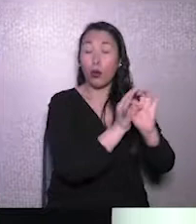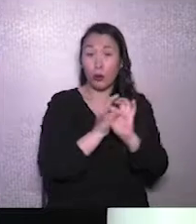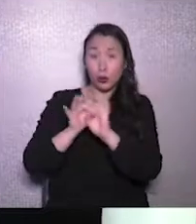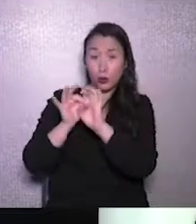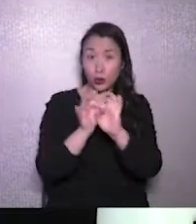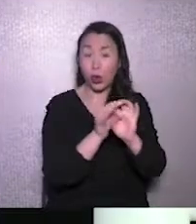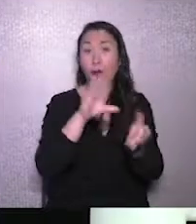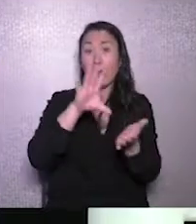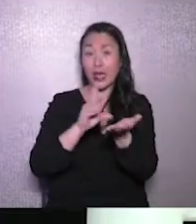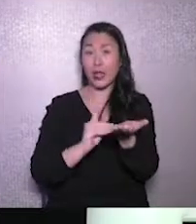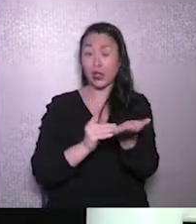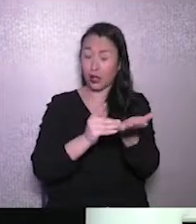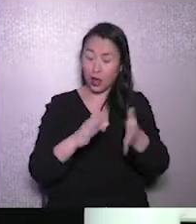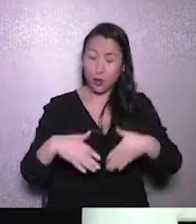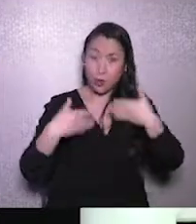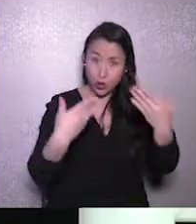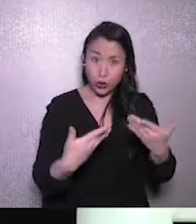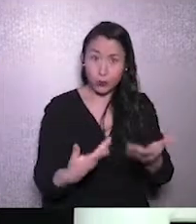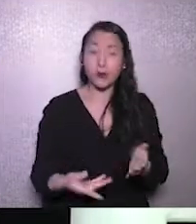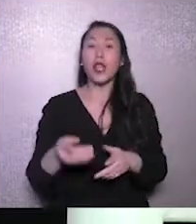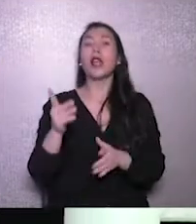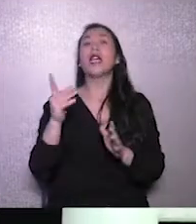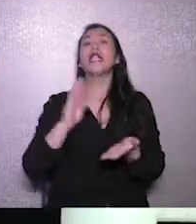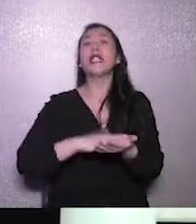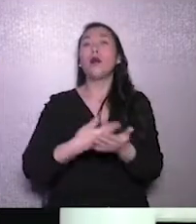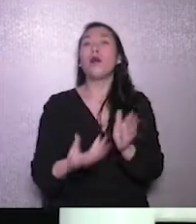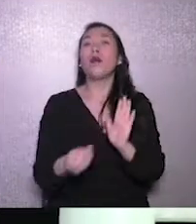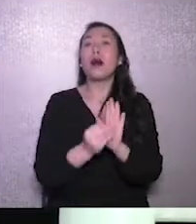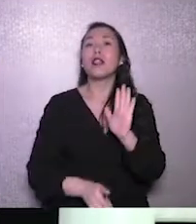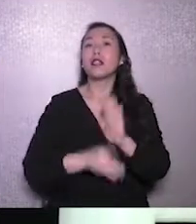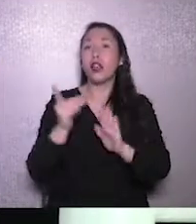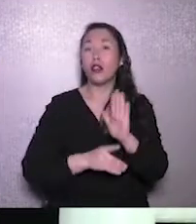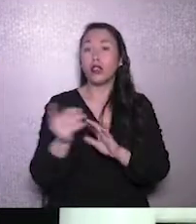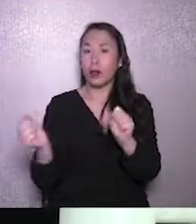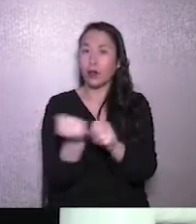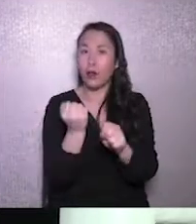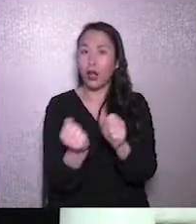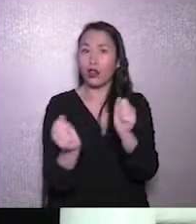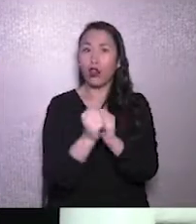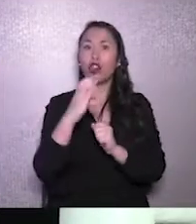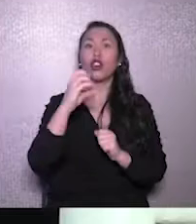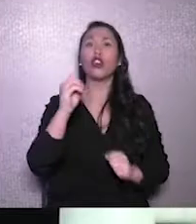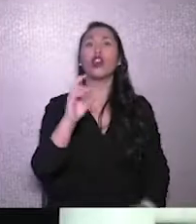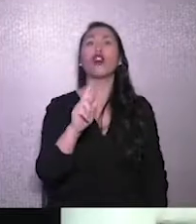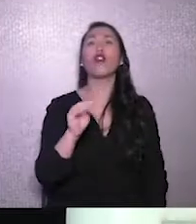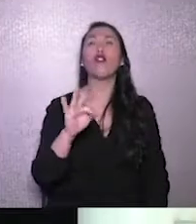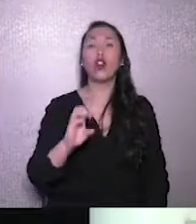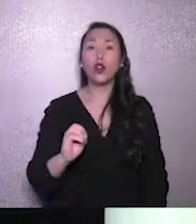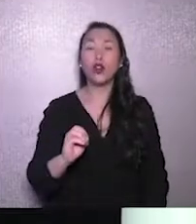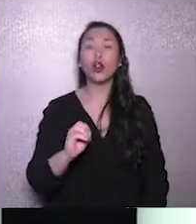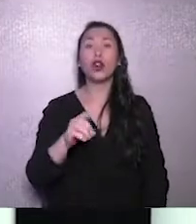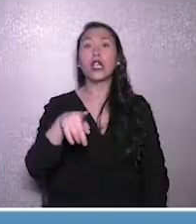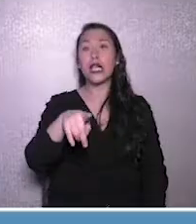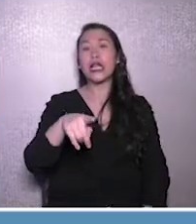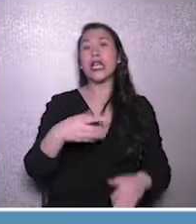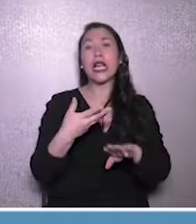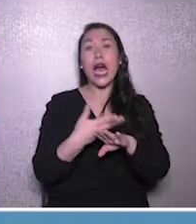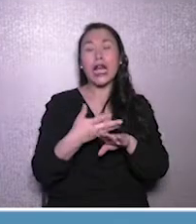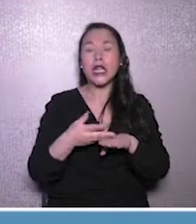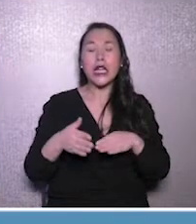Hablábamos de Salud más Desarrollo, proyecto que ya estamos trabajando en conjunto con Corfo. Un tremendo buen caso. El CIMTE.